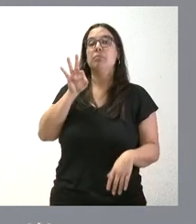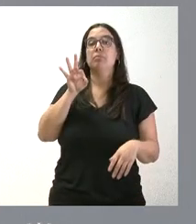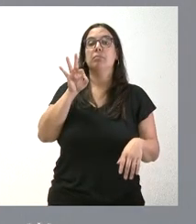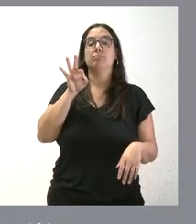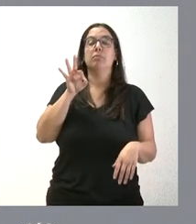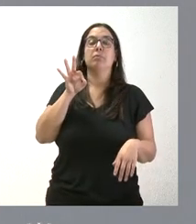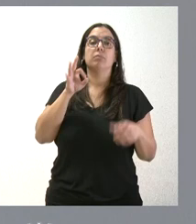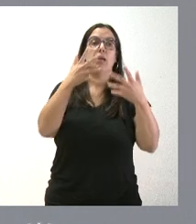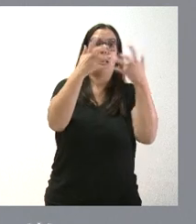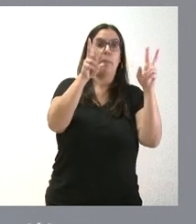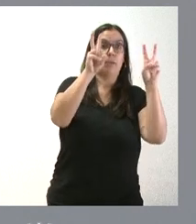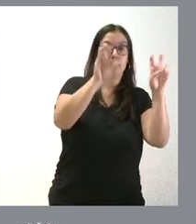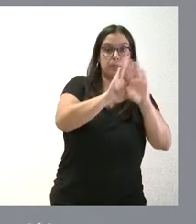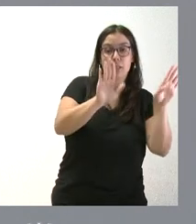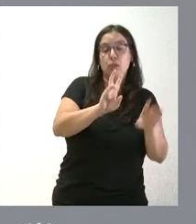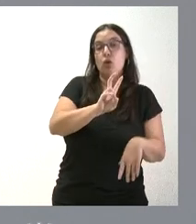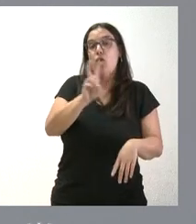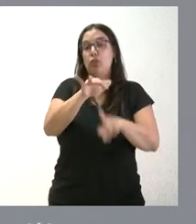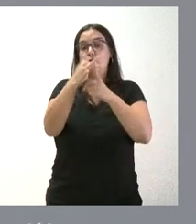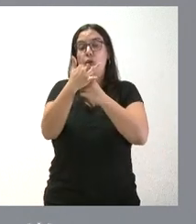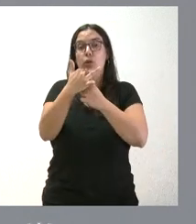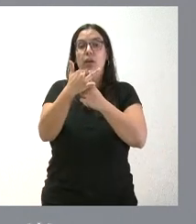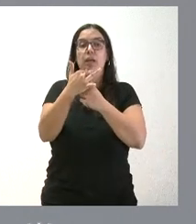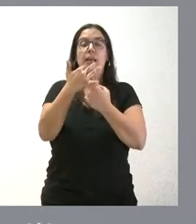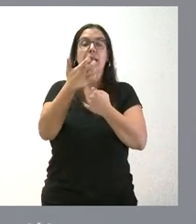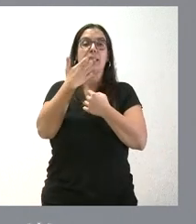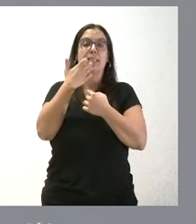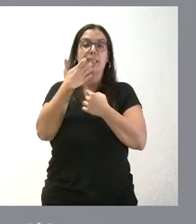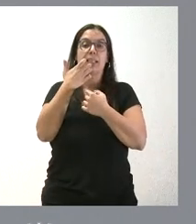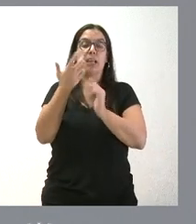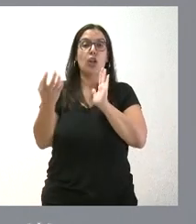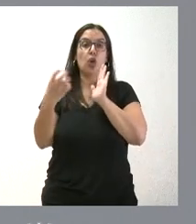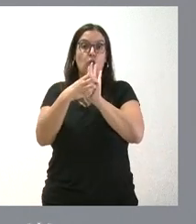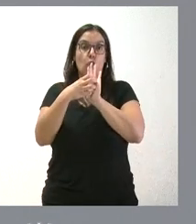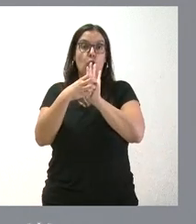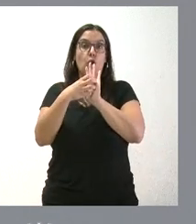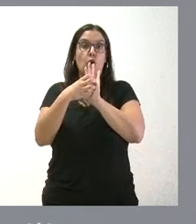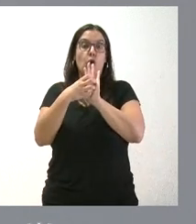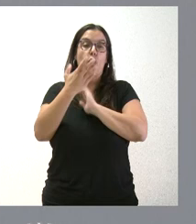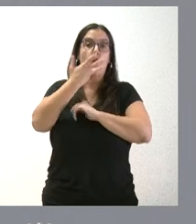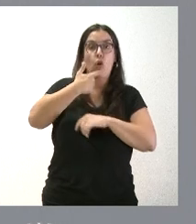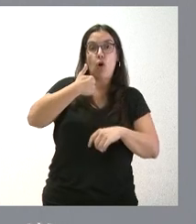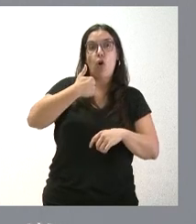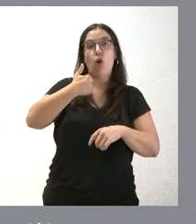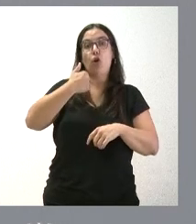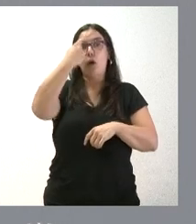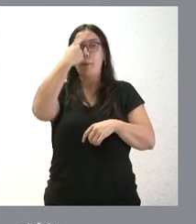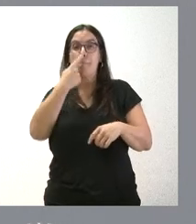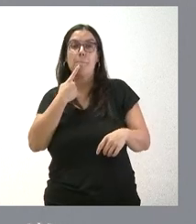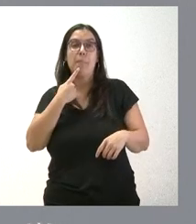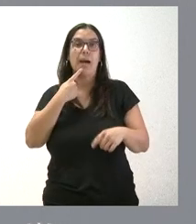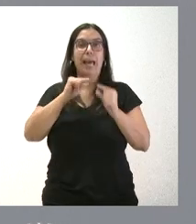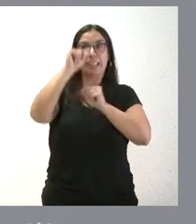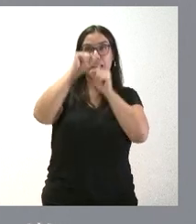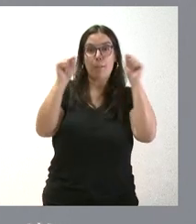aislada en función del soporte. En otras circunstancias, que permita la aparición de colores o de más imagen visual o por el tamaño también